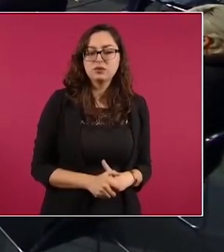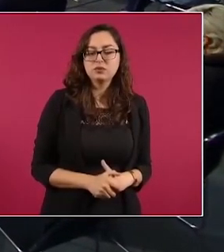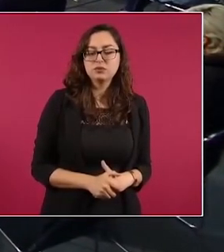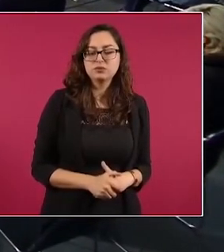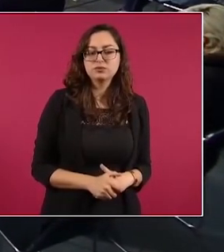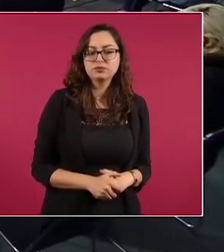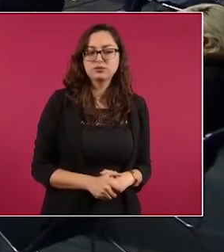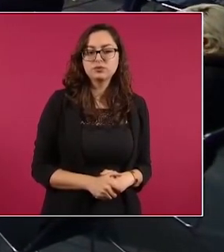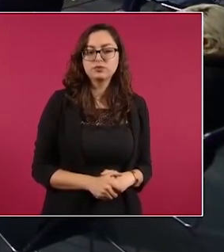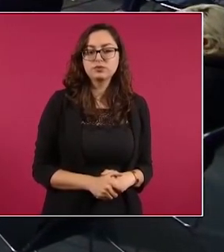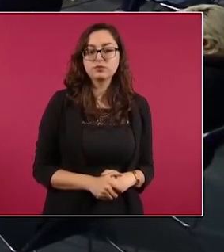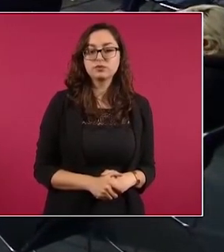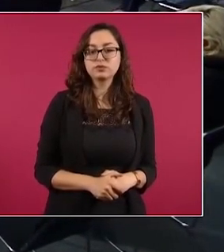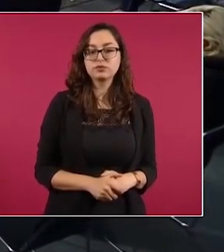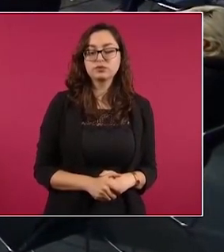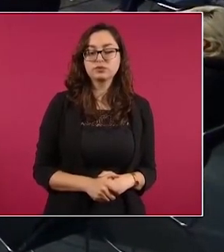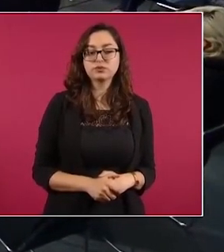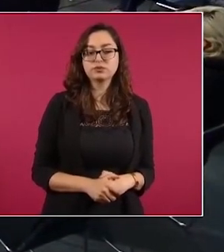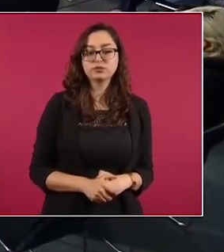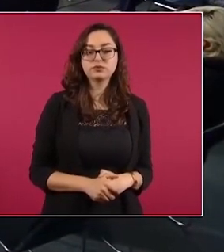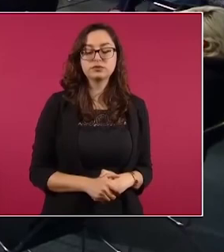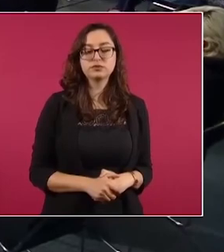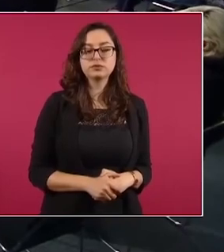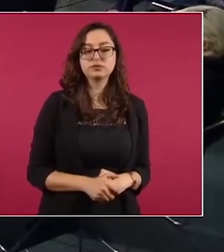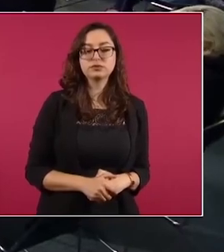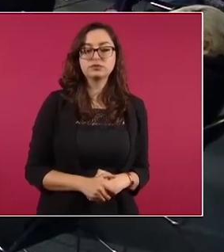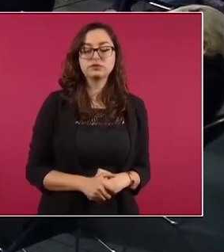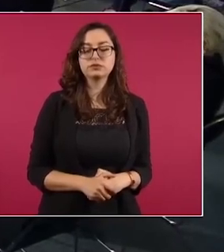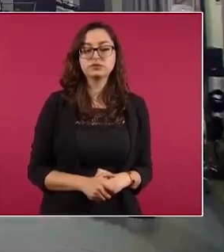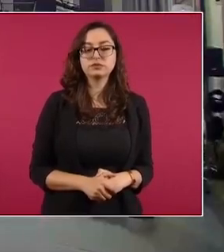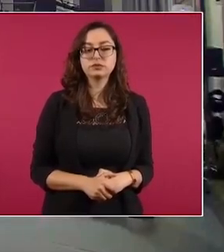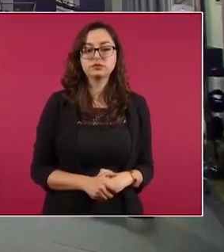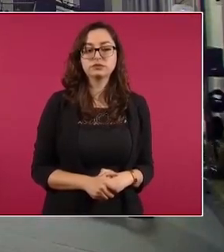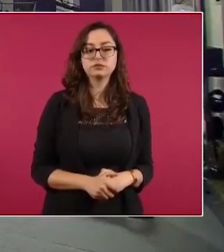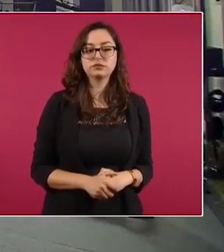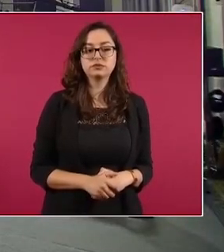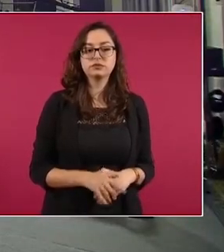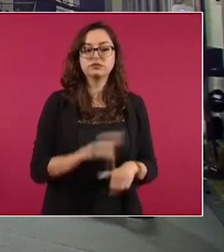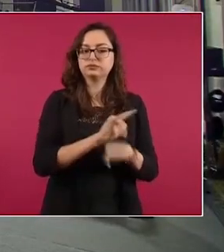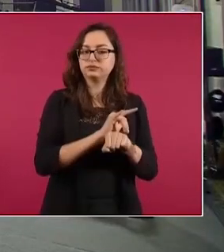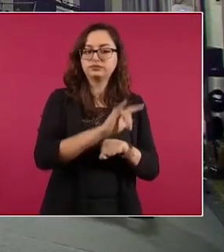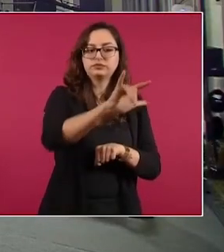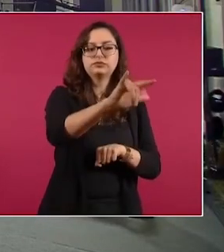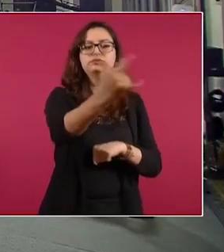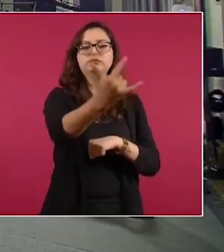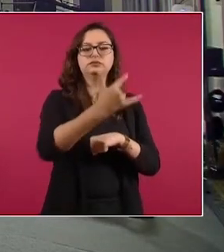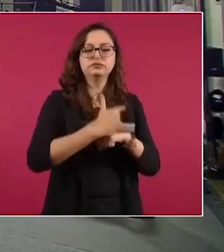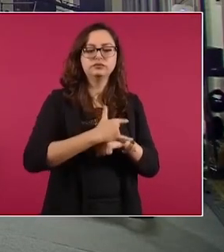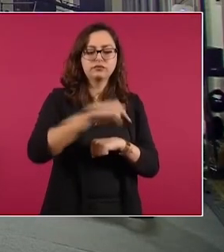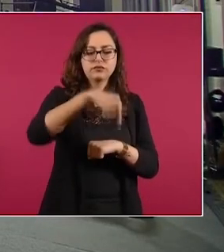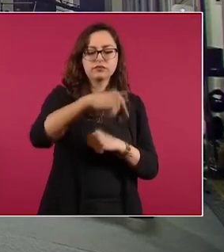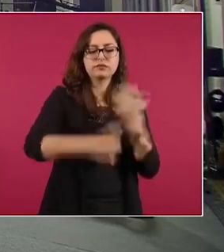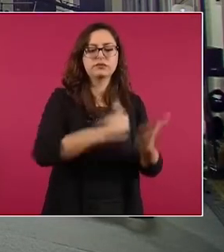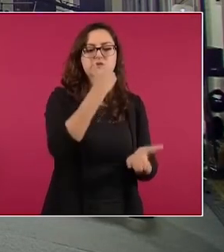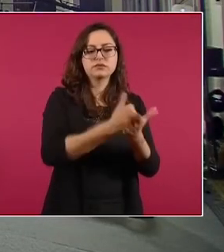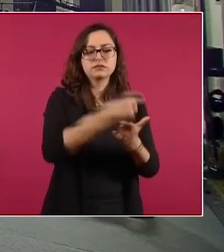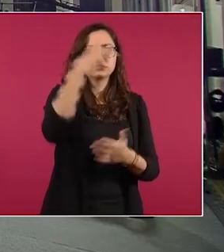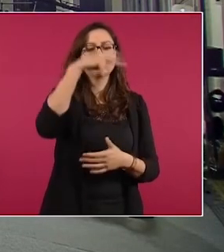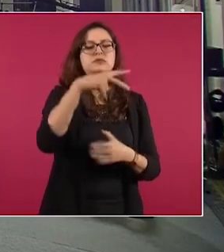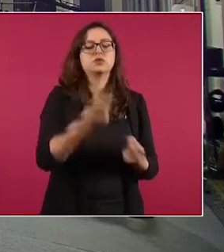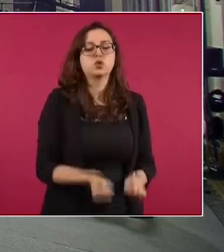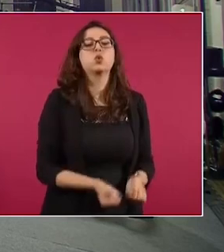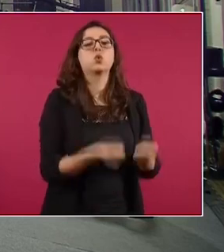no vuelos salidas y aterrizajes